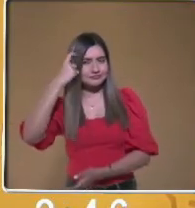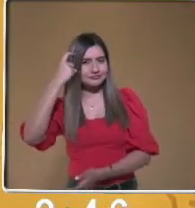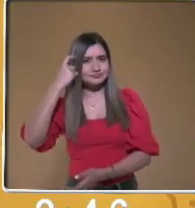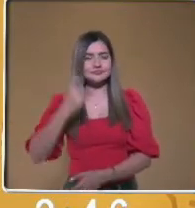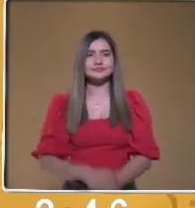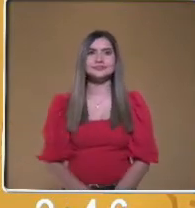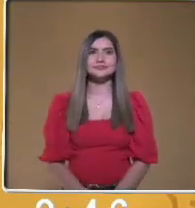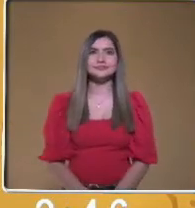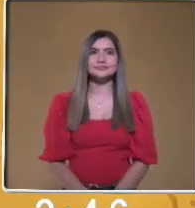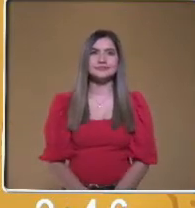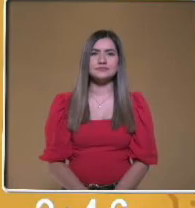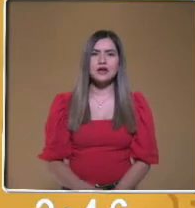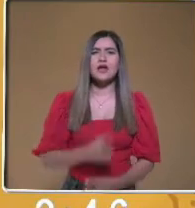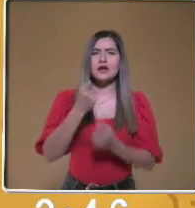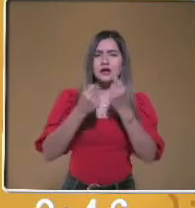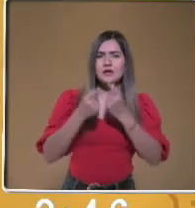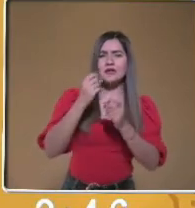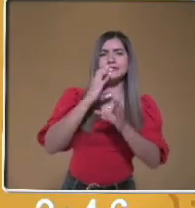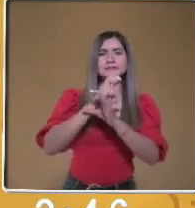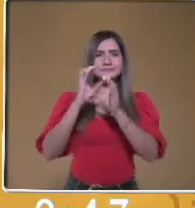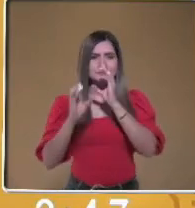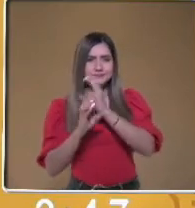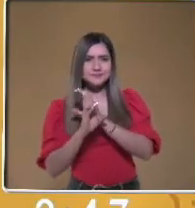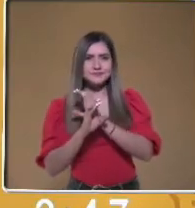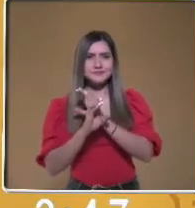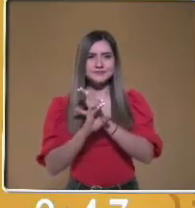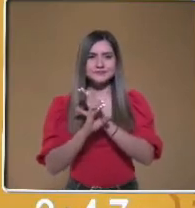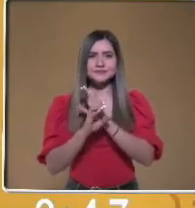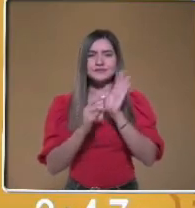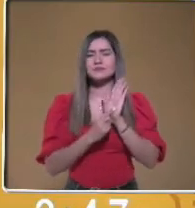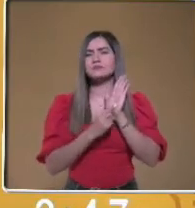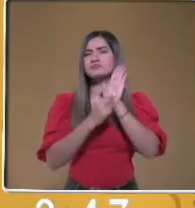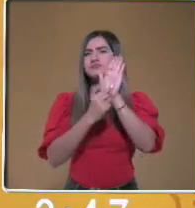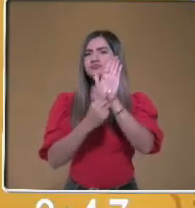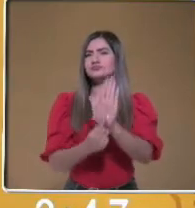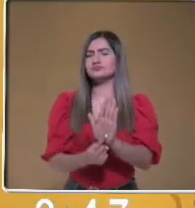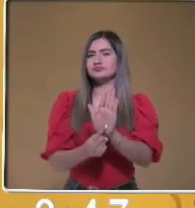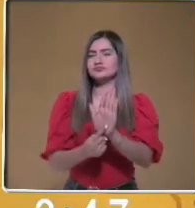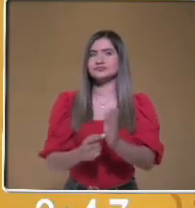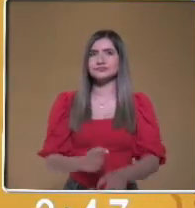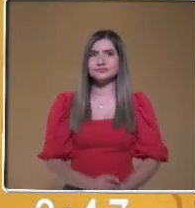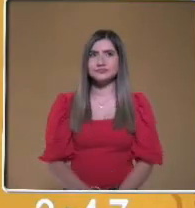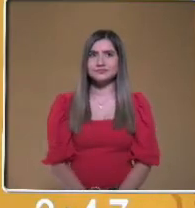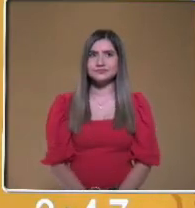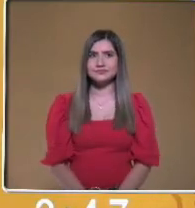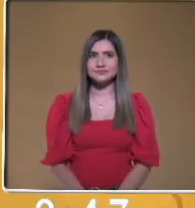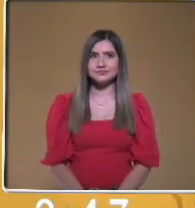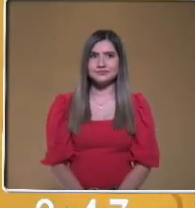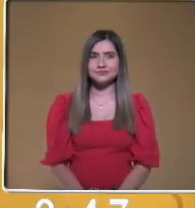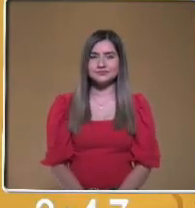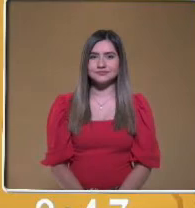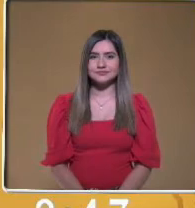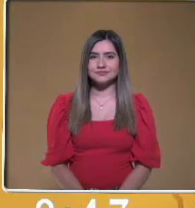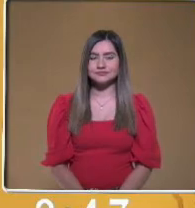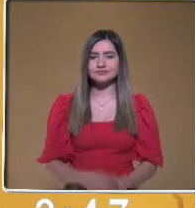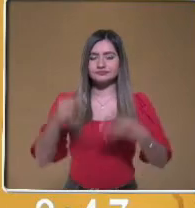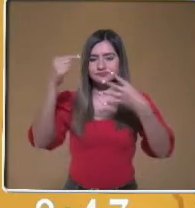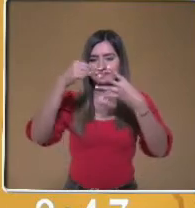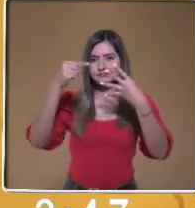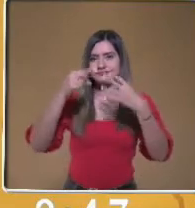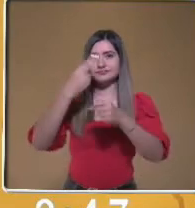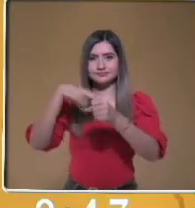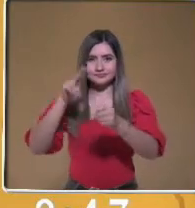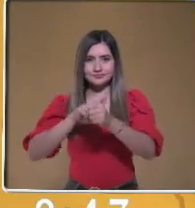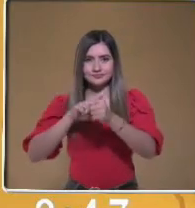te mostró algunos productos los cuales se obtenían, pues, de donde crees. Pues, de los recursos naturales. Y esa es la